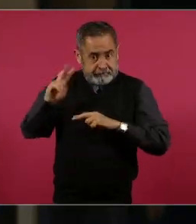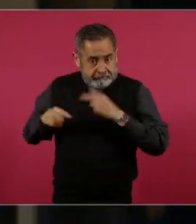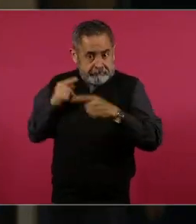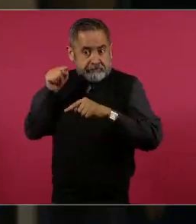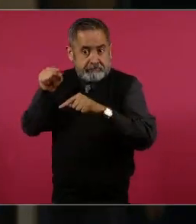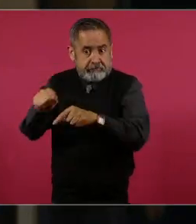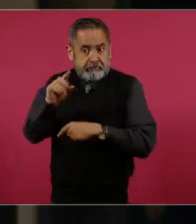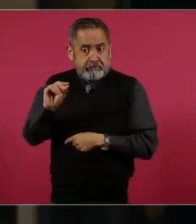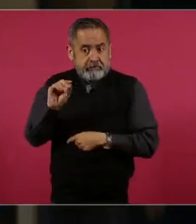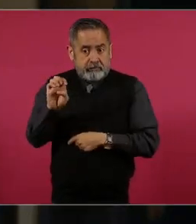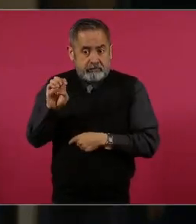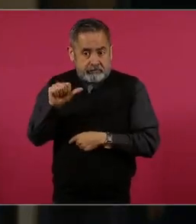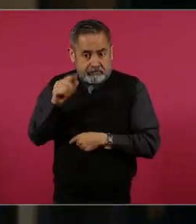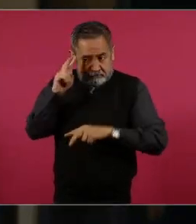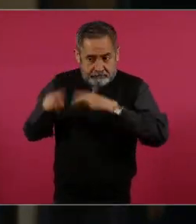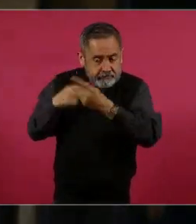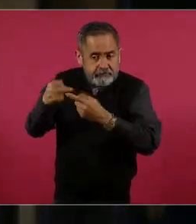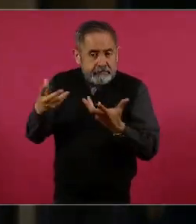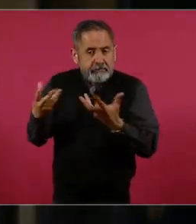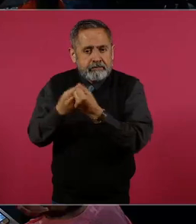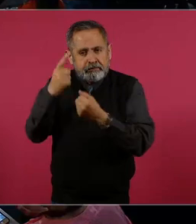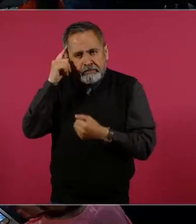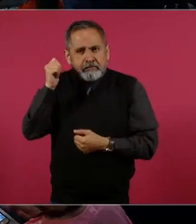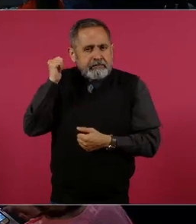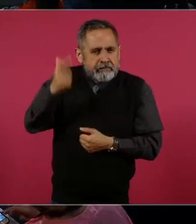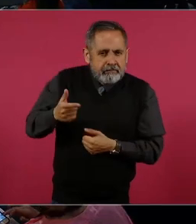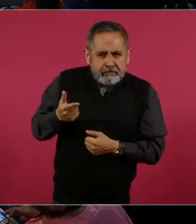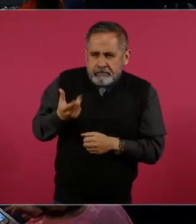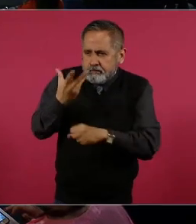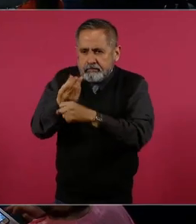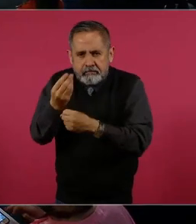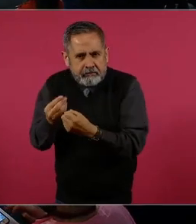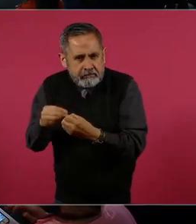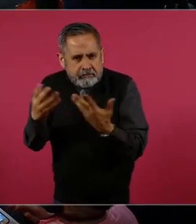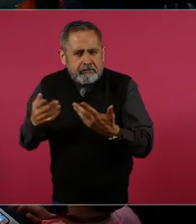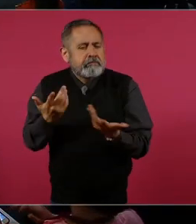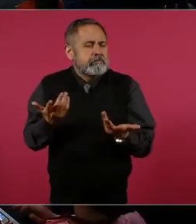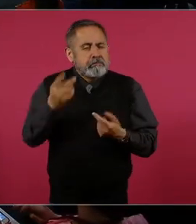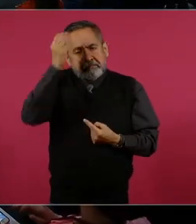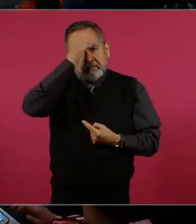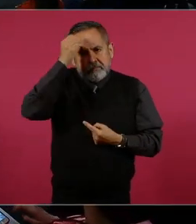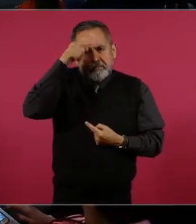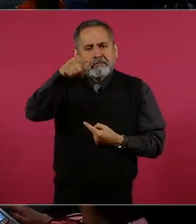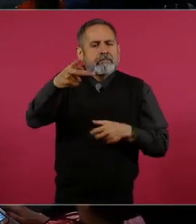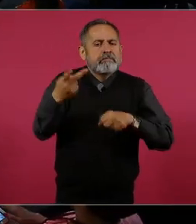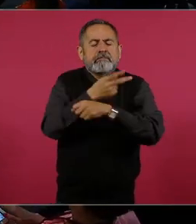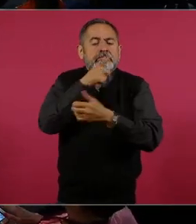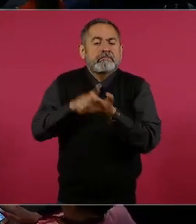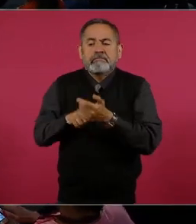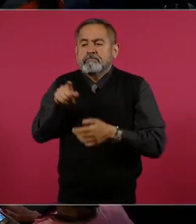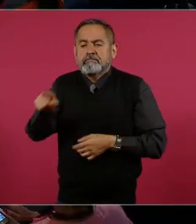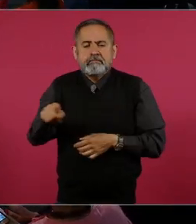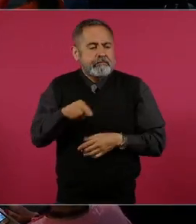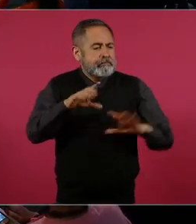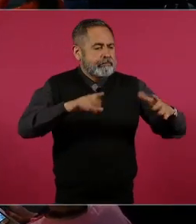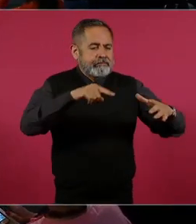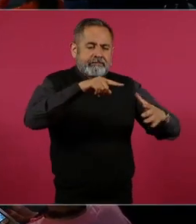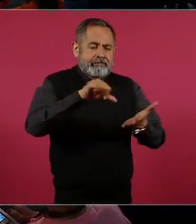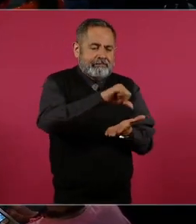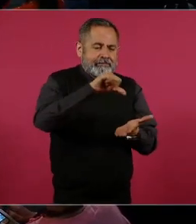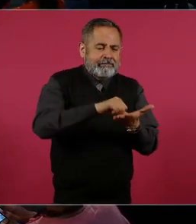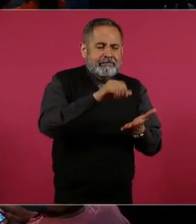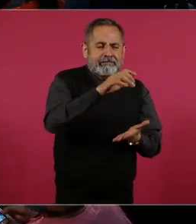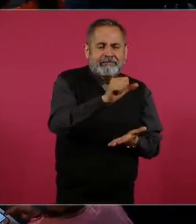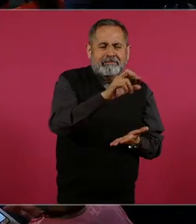puede aportar luz, arrojar luz en este asunto? Y también, ¿qué opinión le merece el posicionamiento del centro Carter? ¿Qué opinión